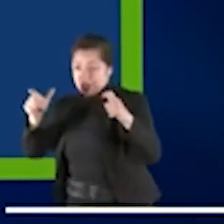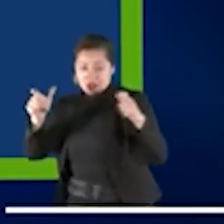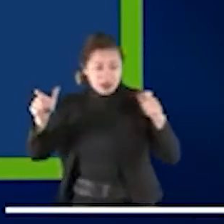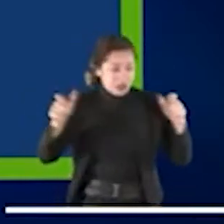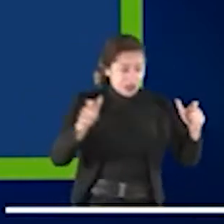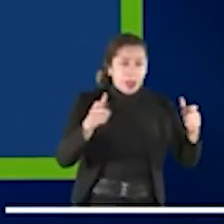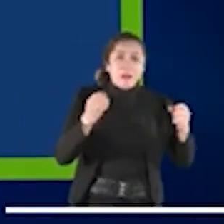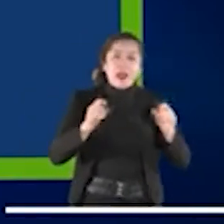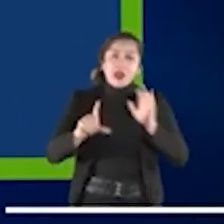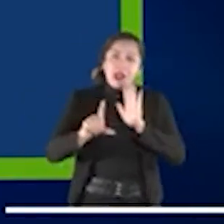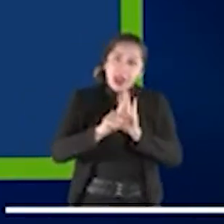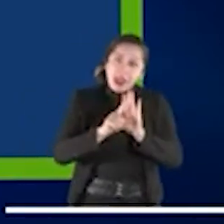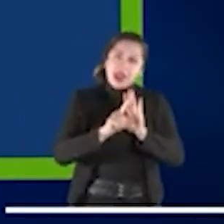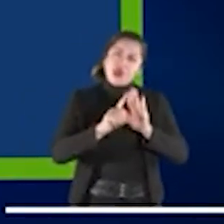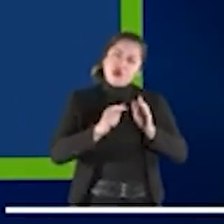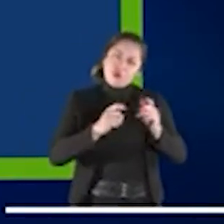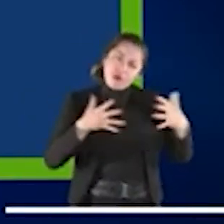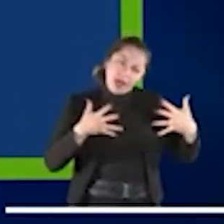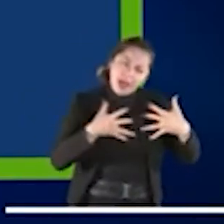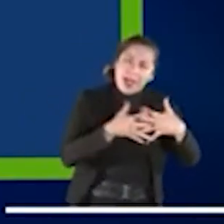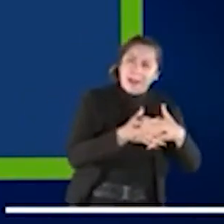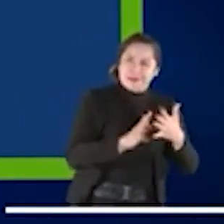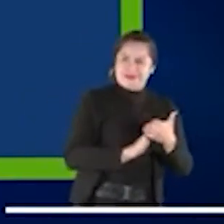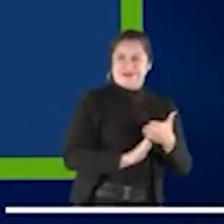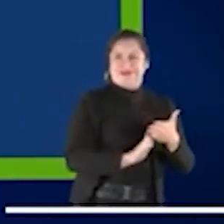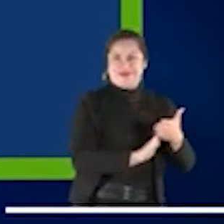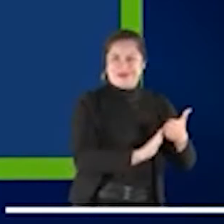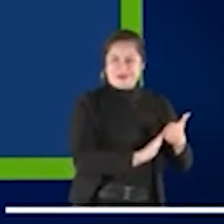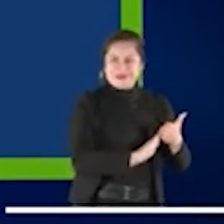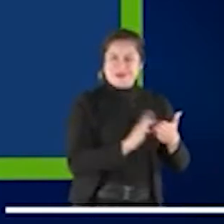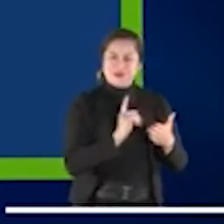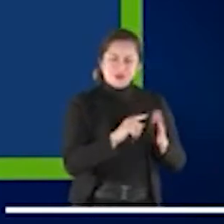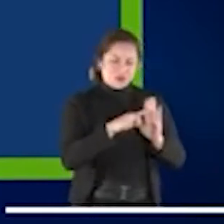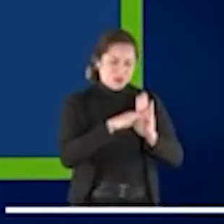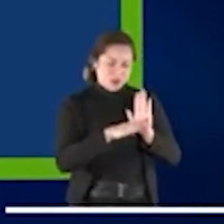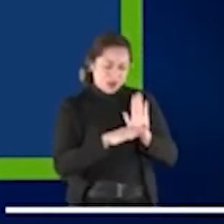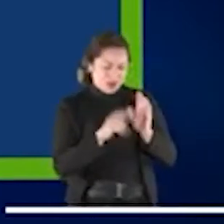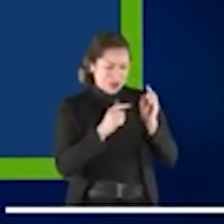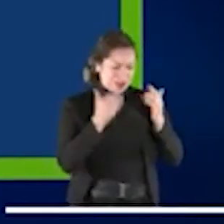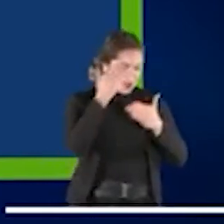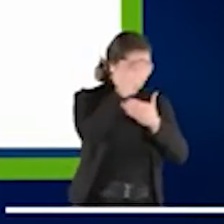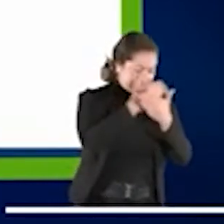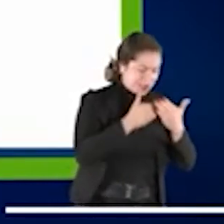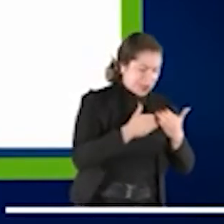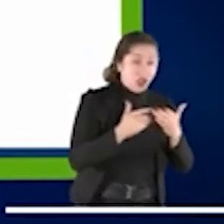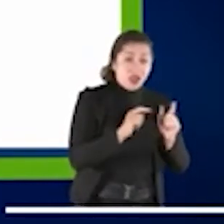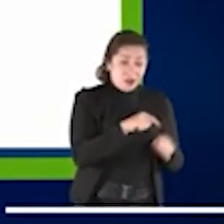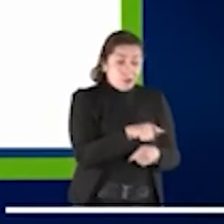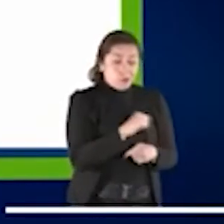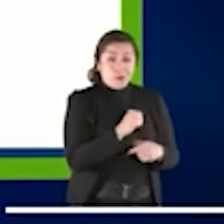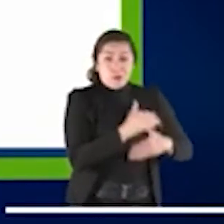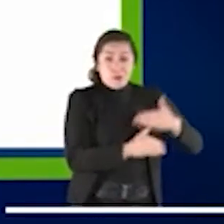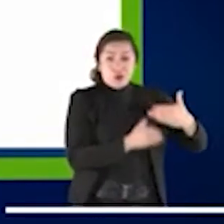desjudicialización o medidas alternativas después de un proceso judicial.